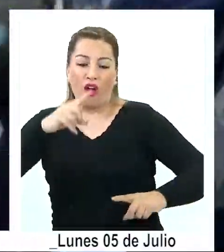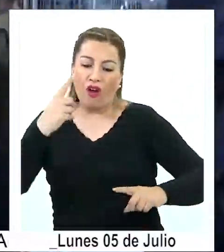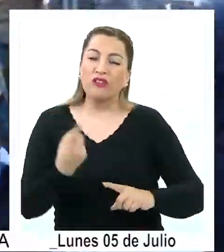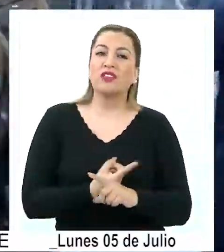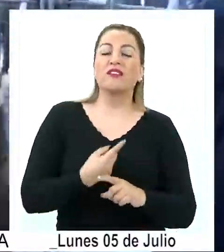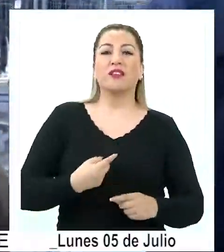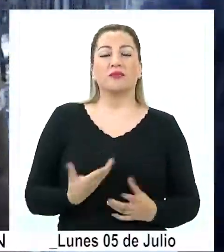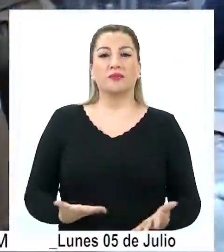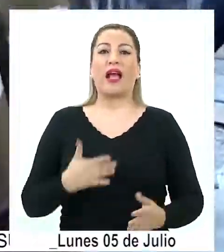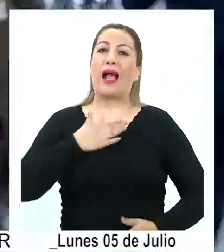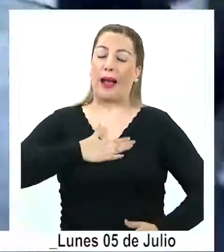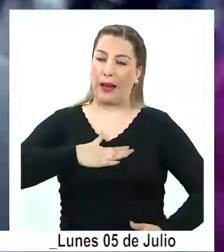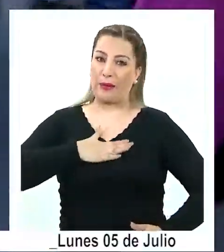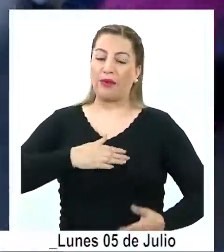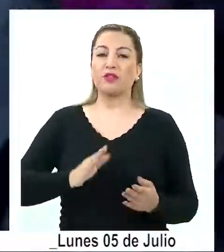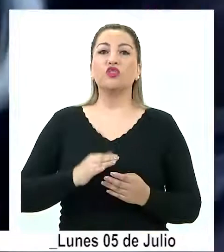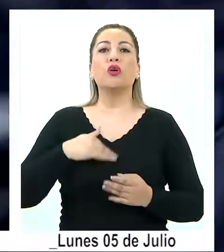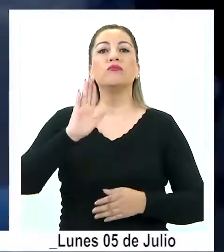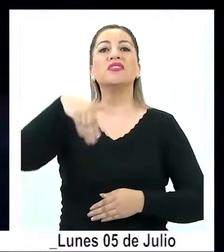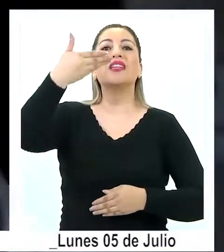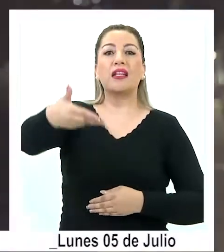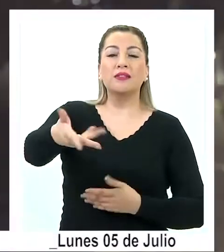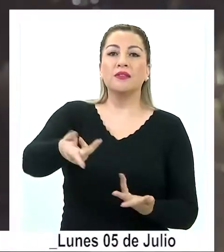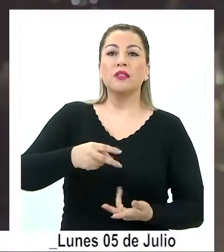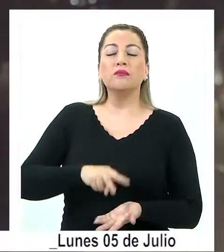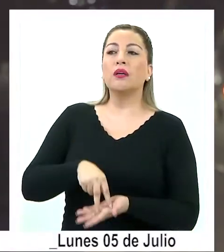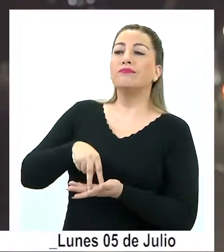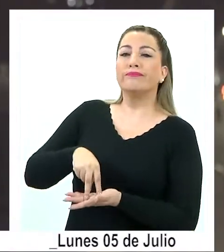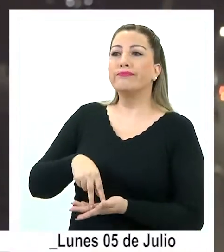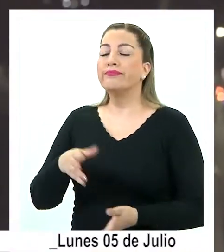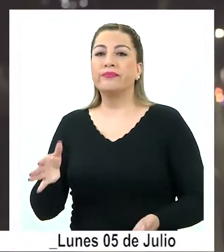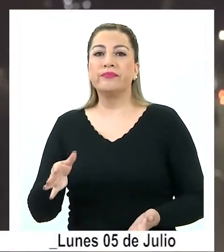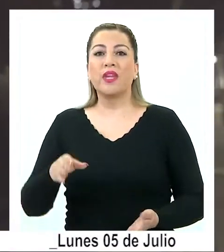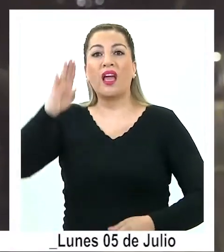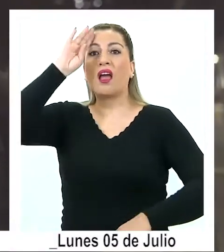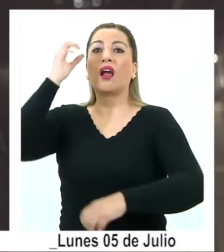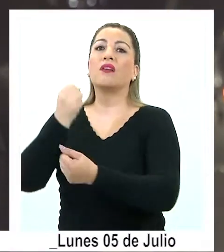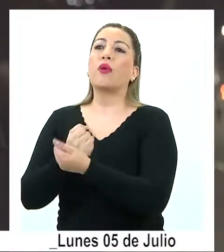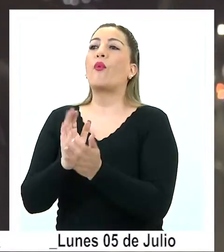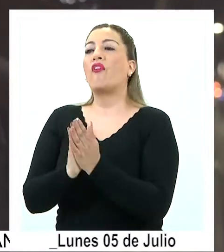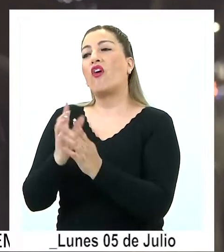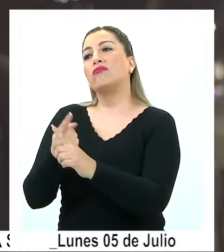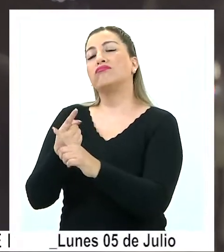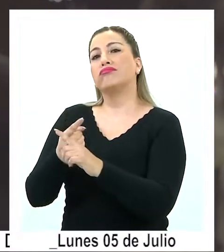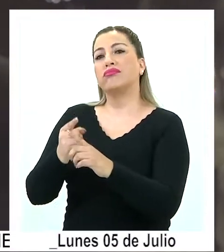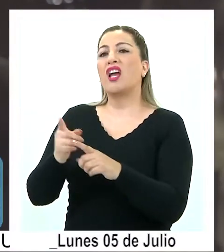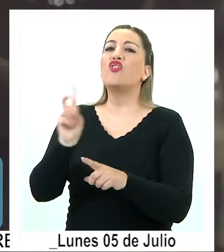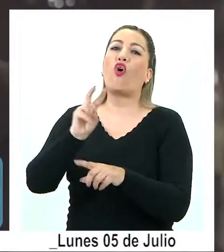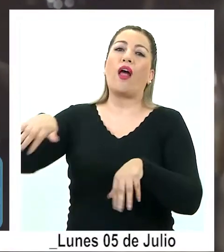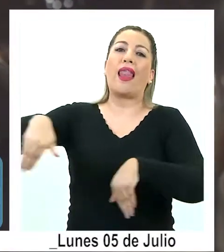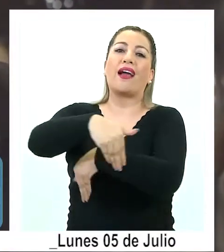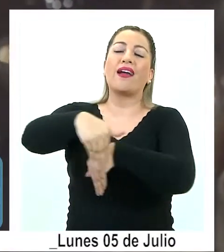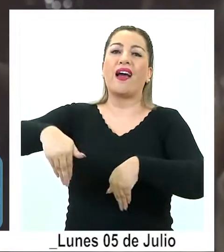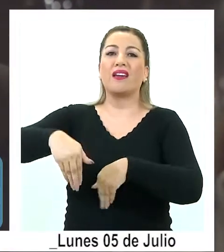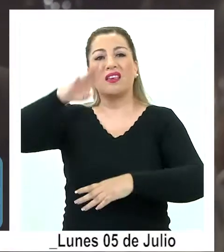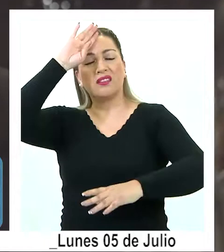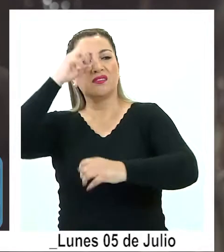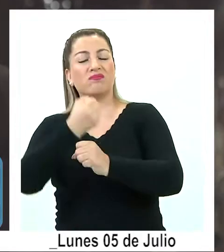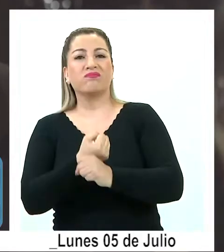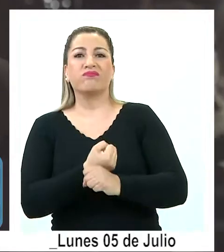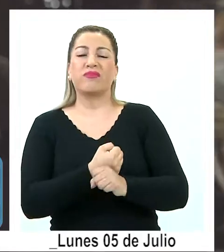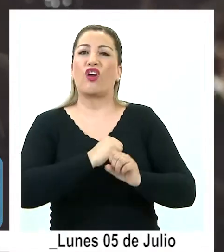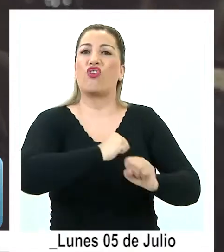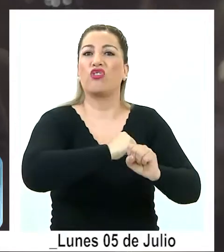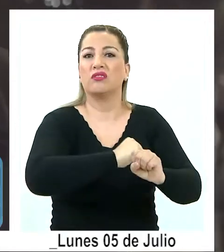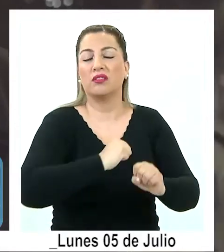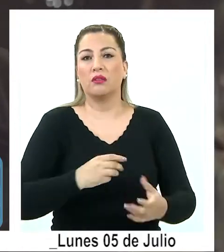impuso la cordura. Salí justamente a intentar que la policía dejase de estar presente en las calles reprimiendo